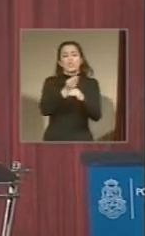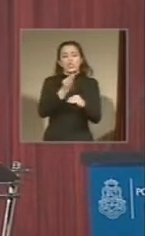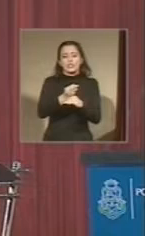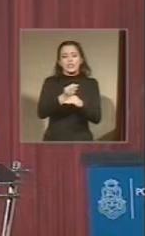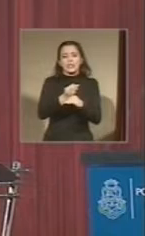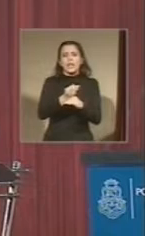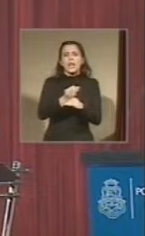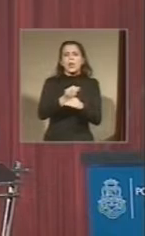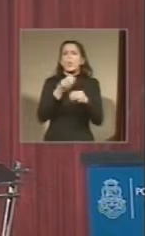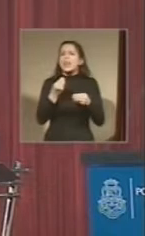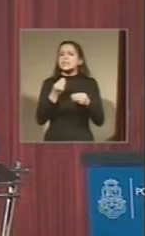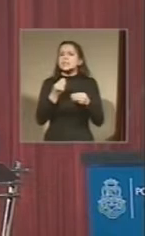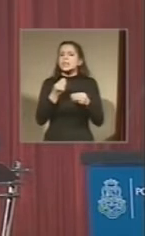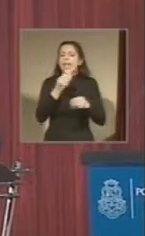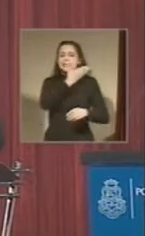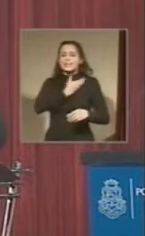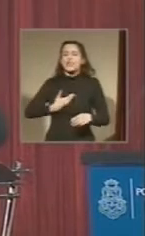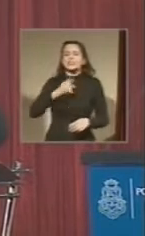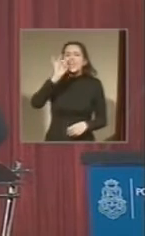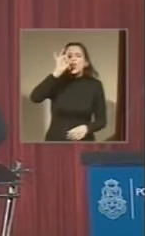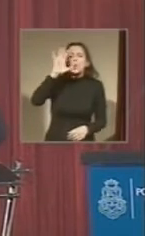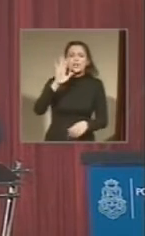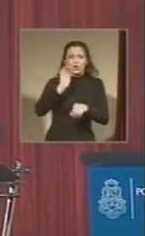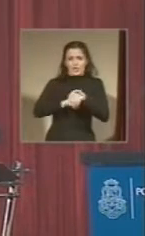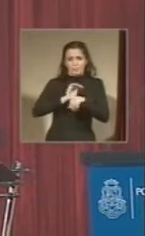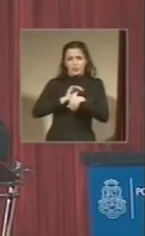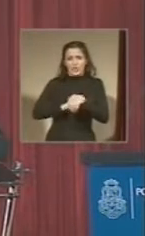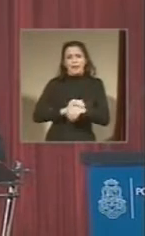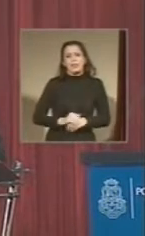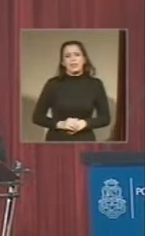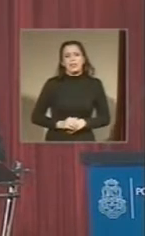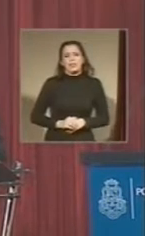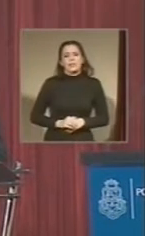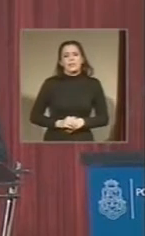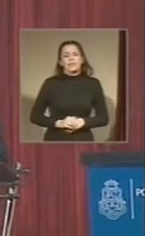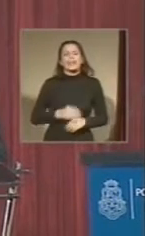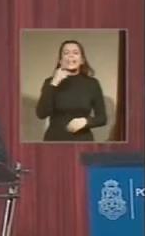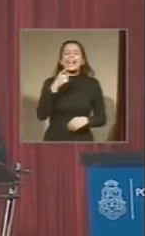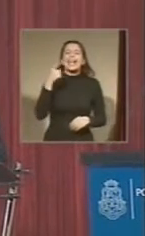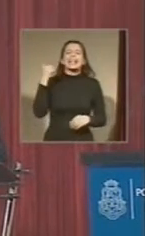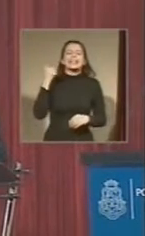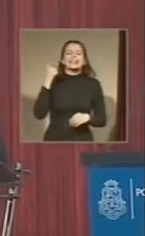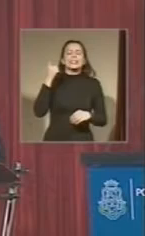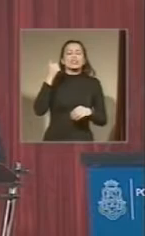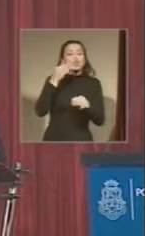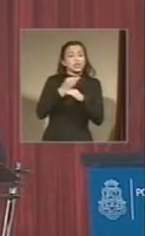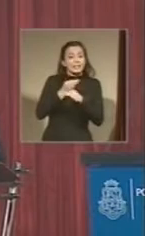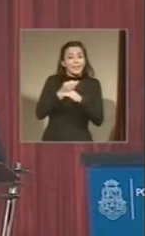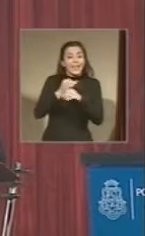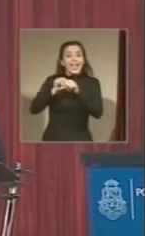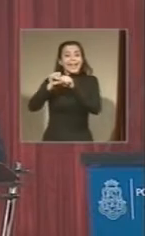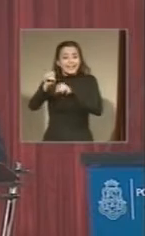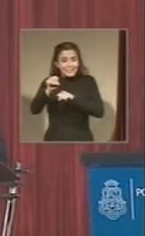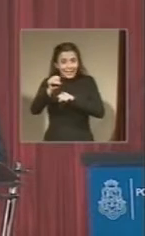Es el Estado el único responsable, desde que el docente egresa de su escuela hasta que se jubila, deformarlo,